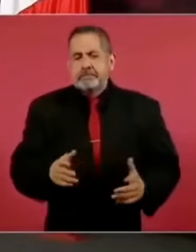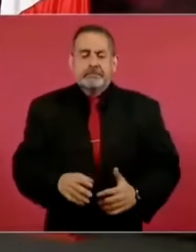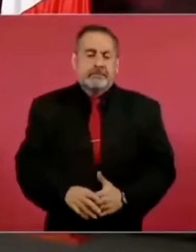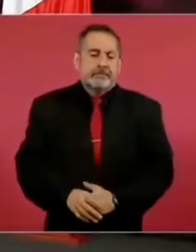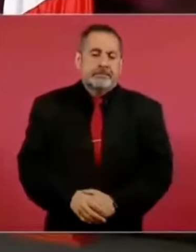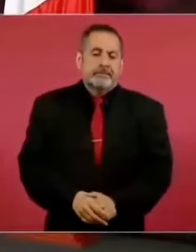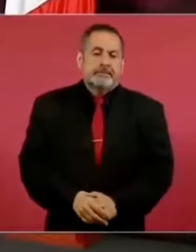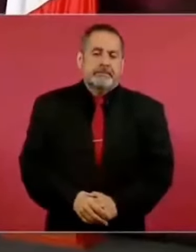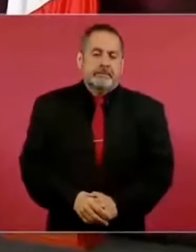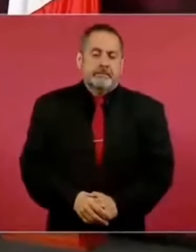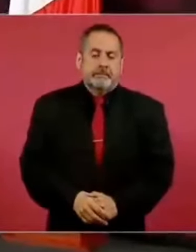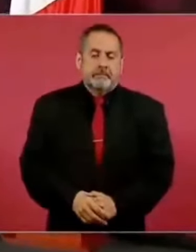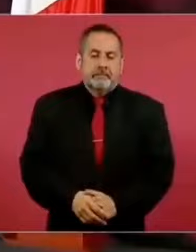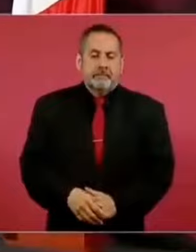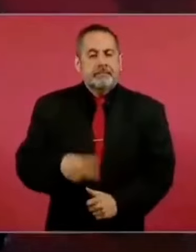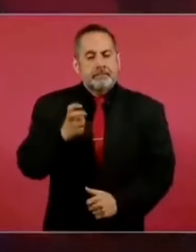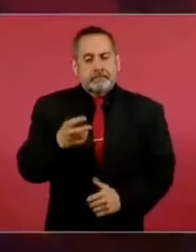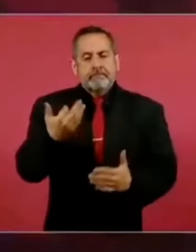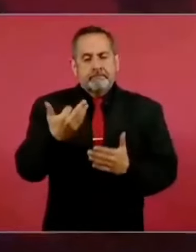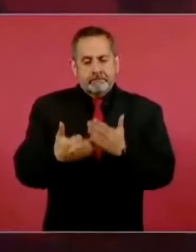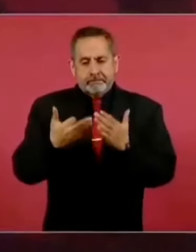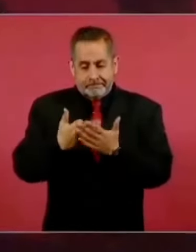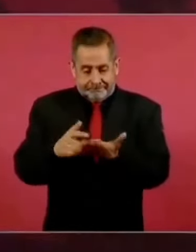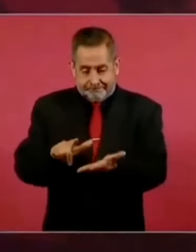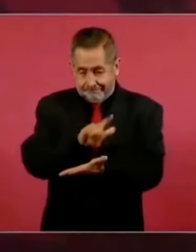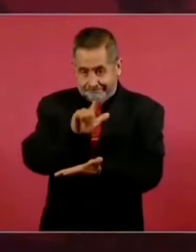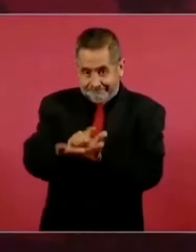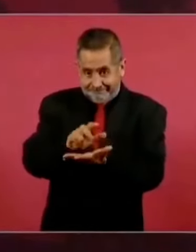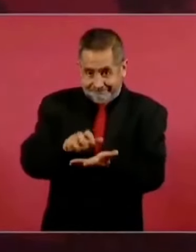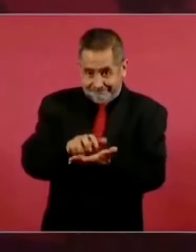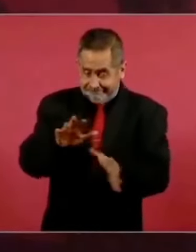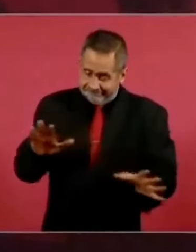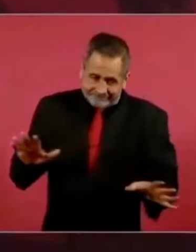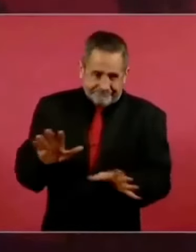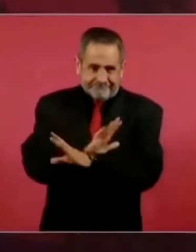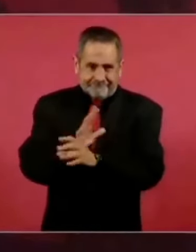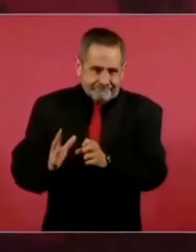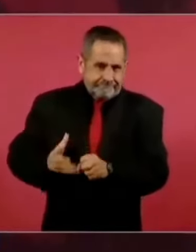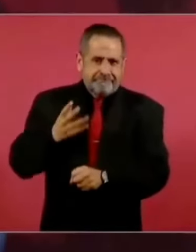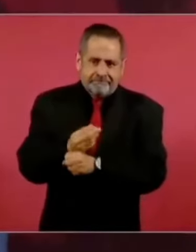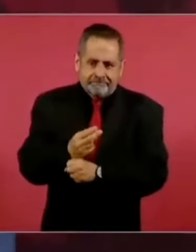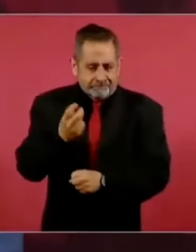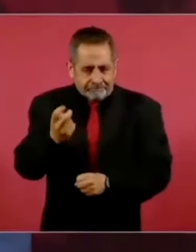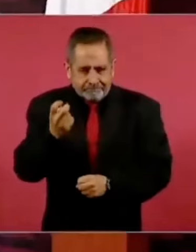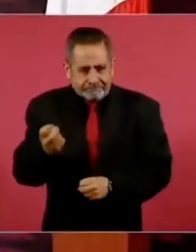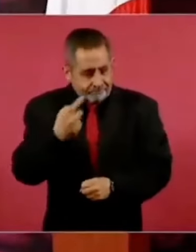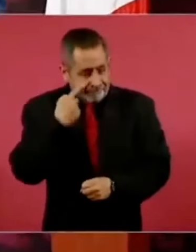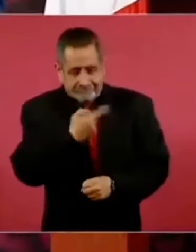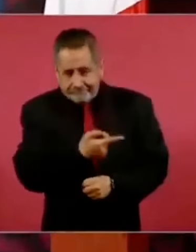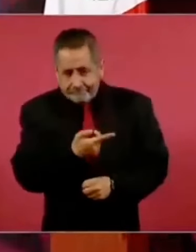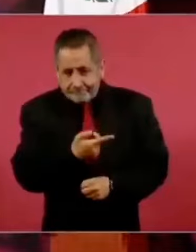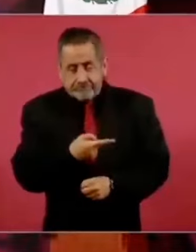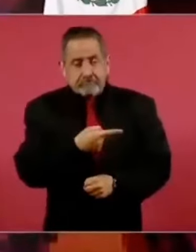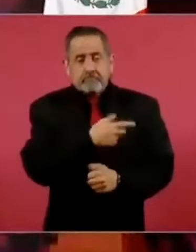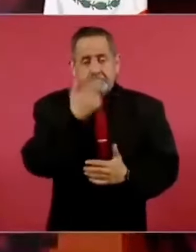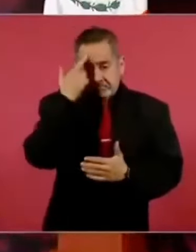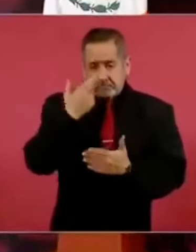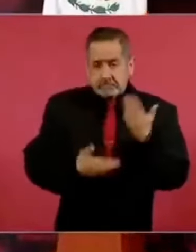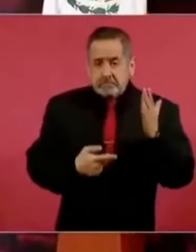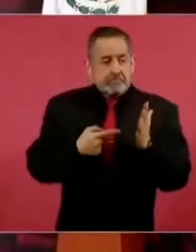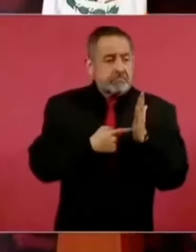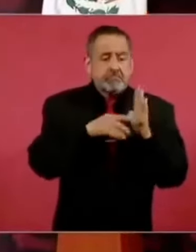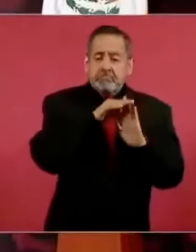Entonces, por eso hace falta la reforma. Pero es muy claro cómo violan sus propios